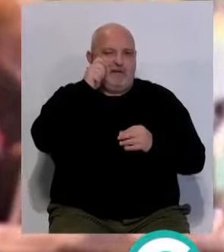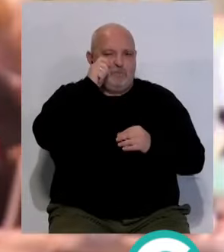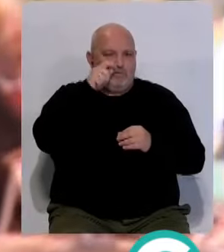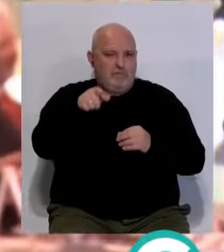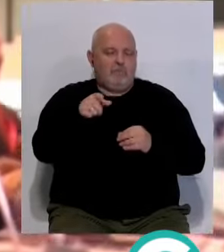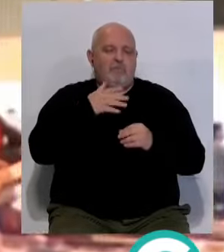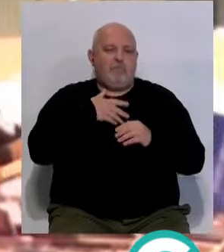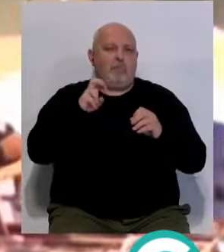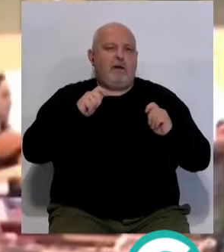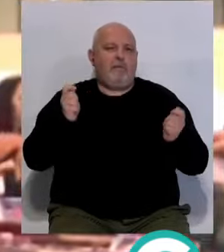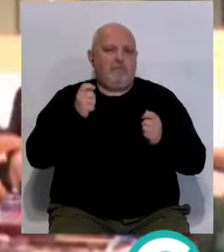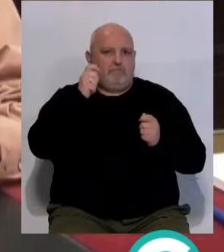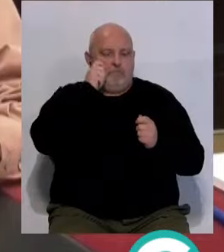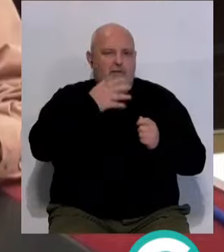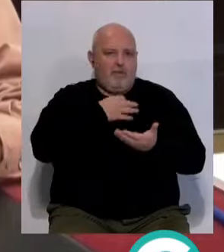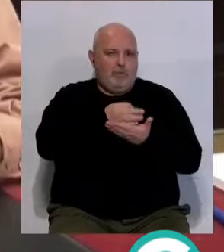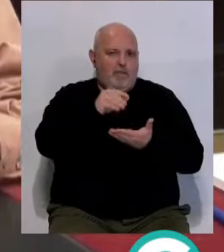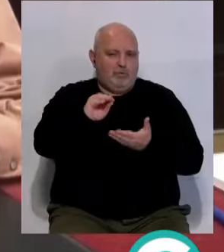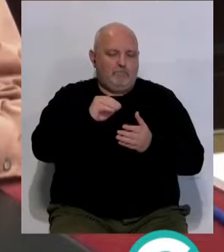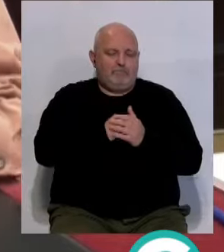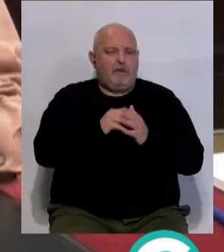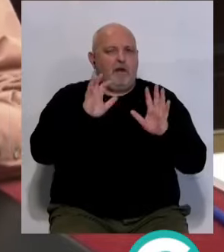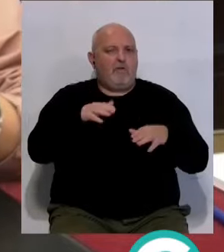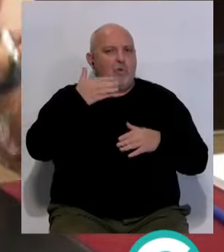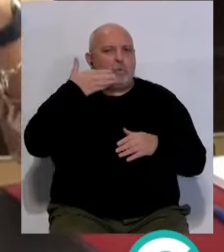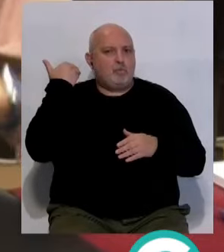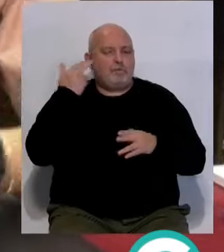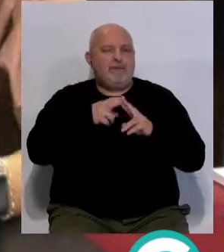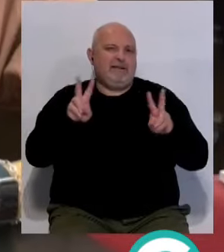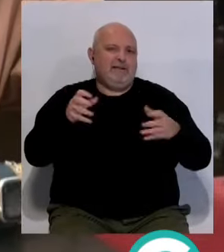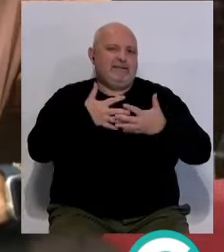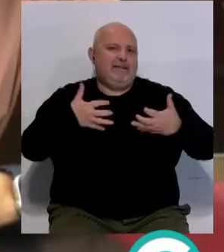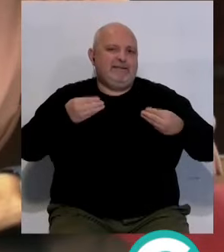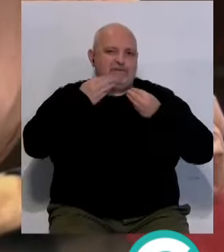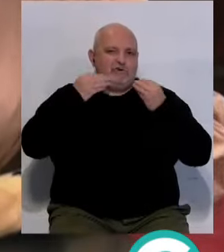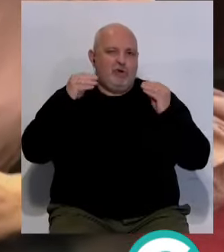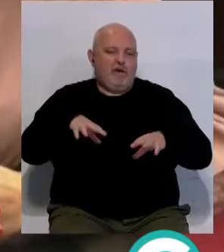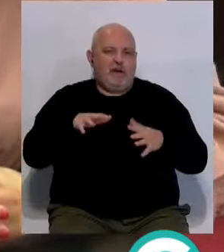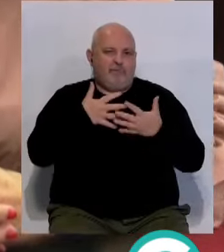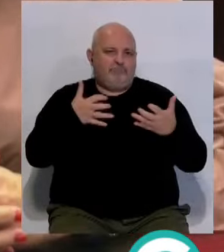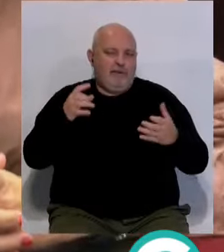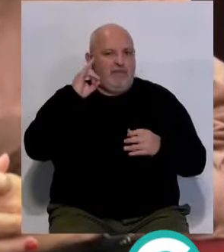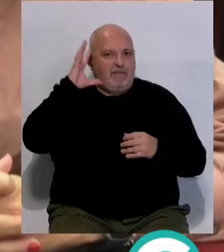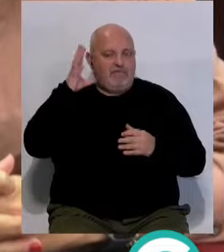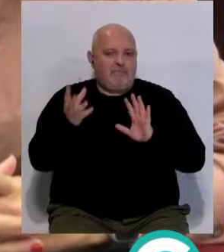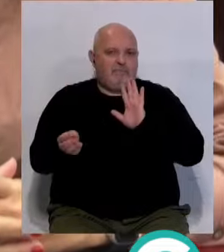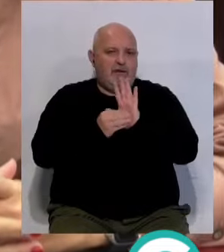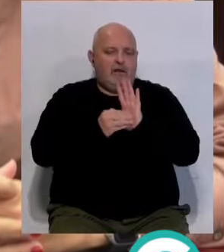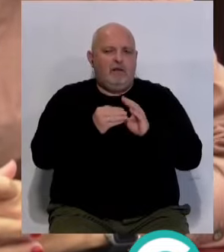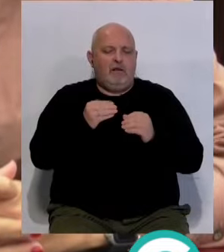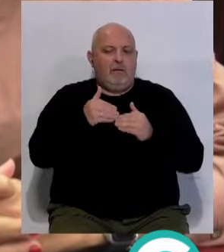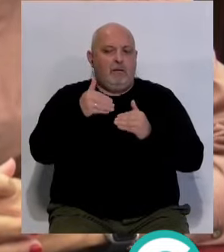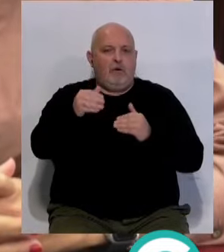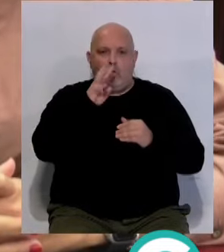campañas de promoción turística de la ciudad. Cádiz, orgullosos de nuestra historia, es el lema de la iniciativa central que se